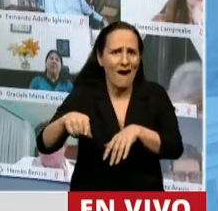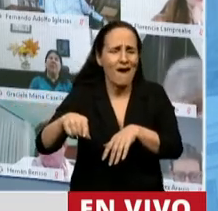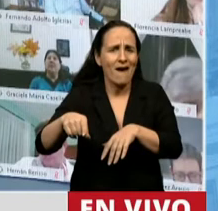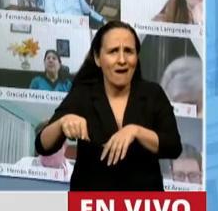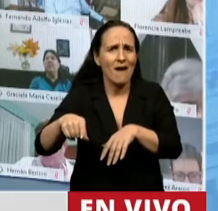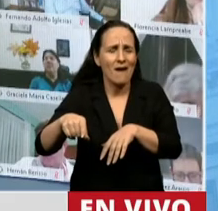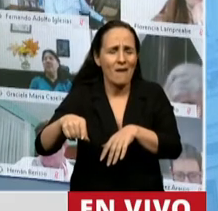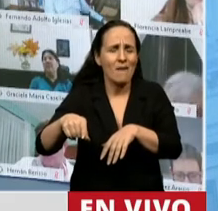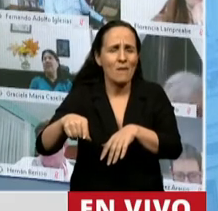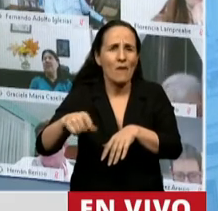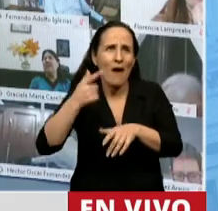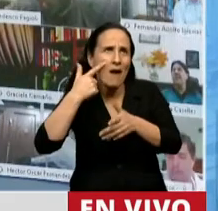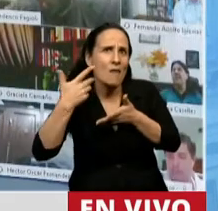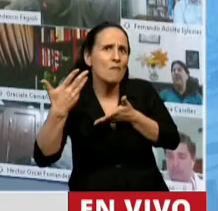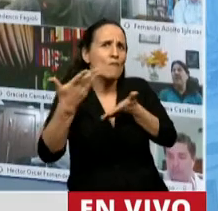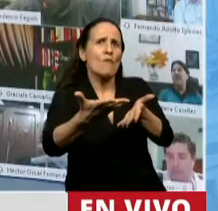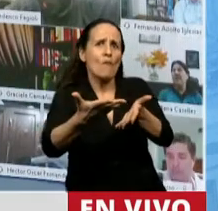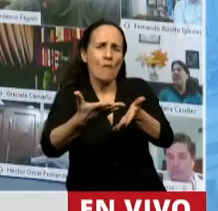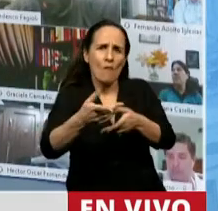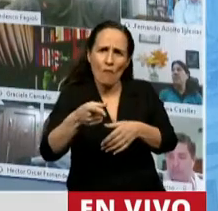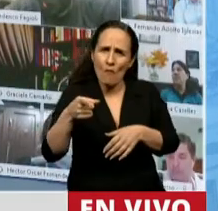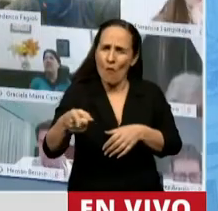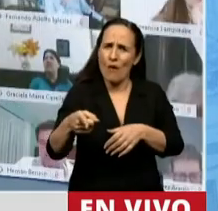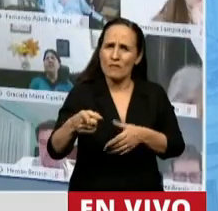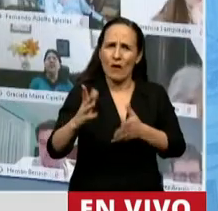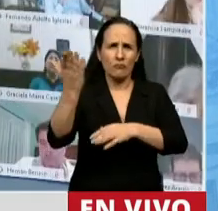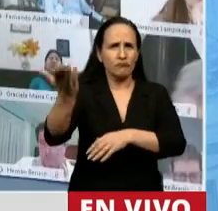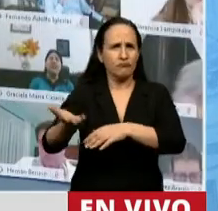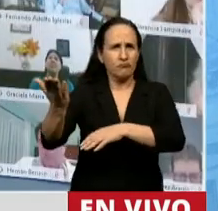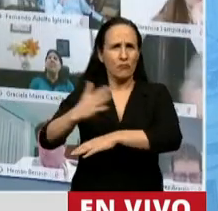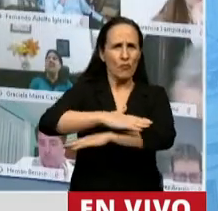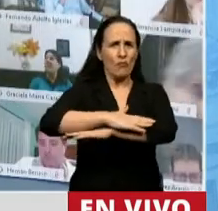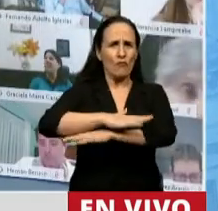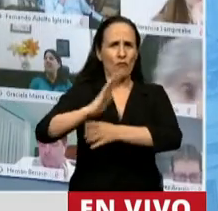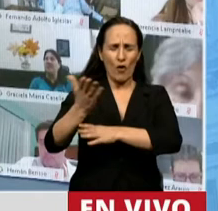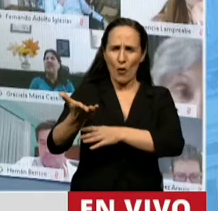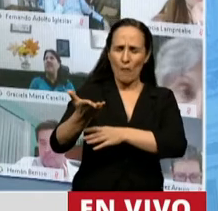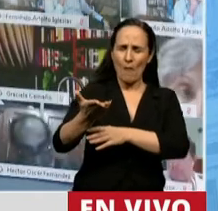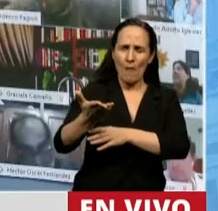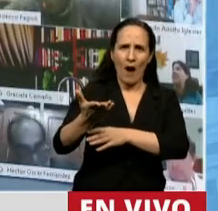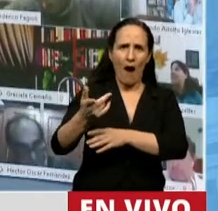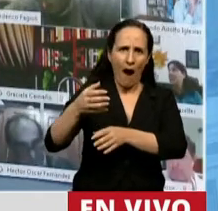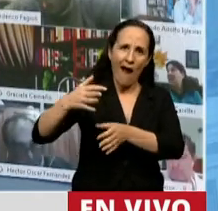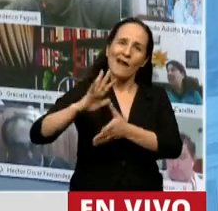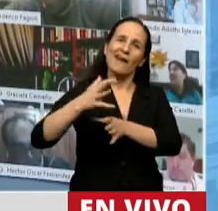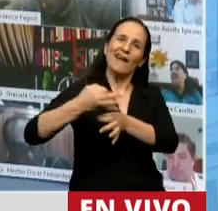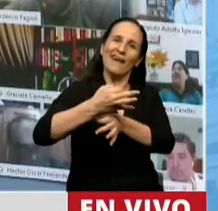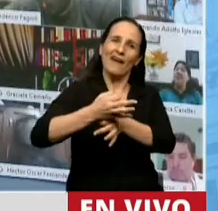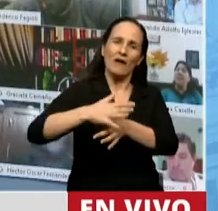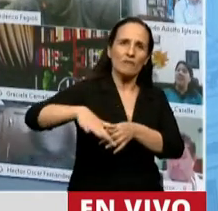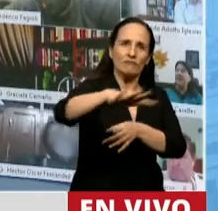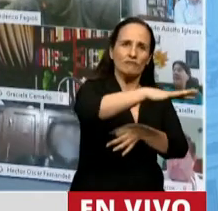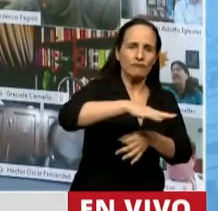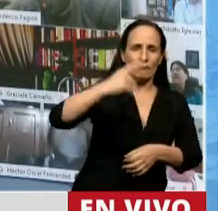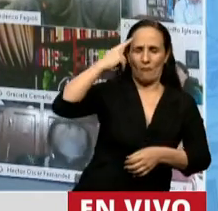y tenido una verdadera actitud pedagógica y de concientización para